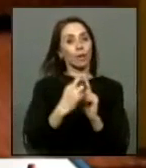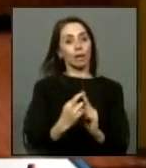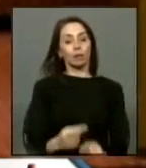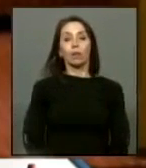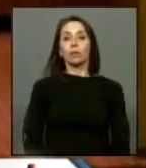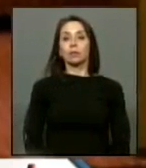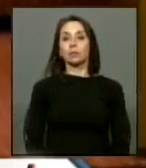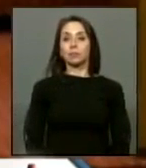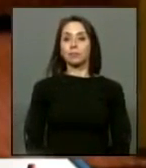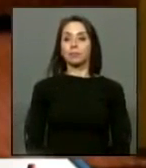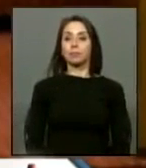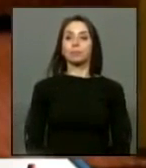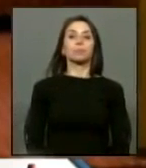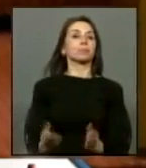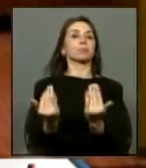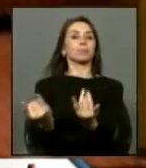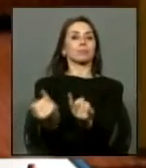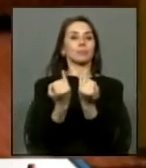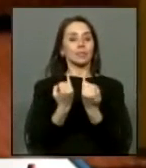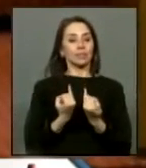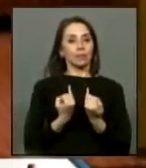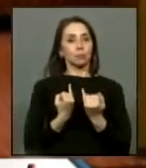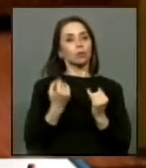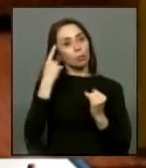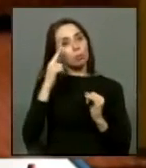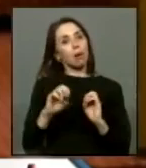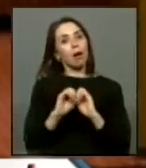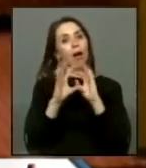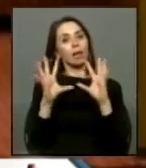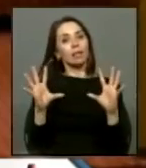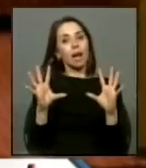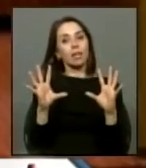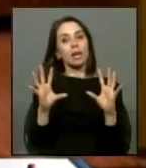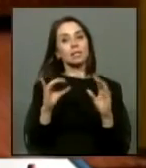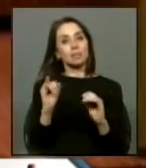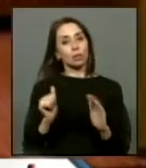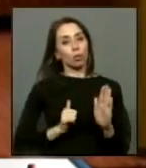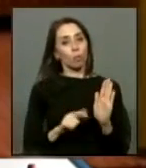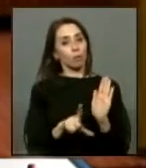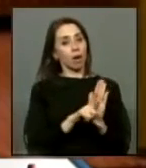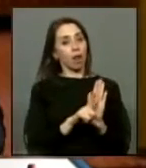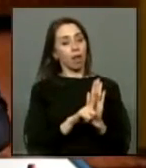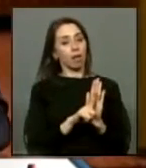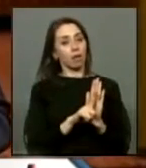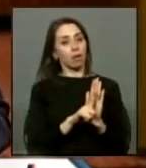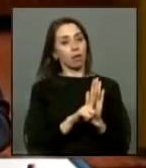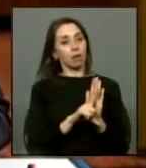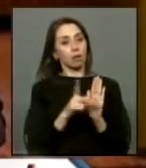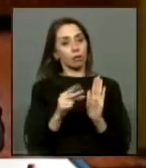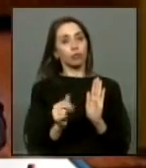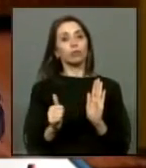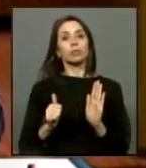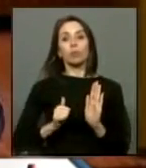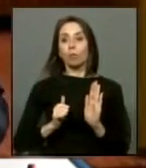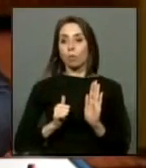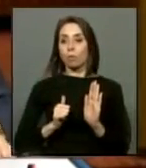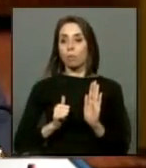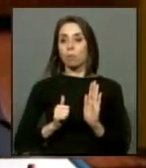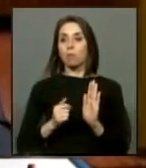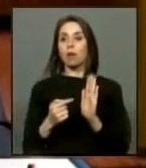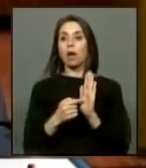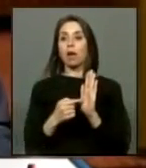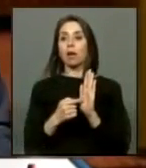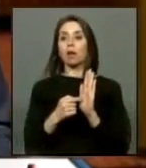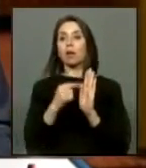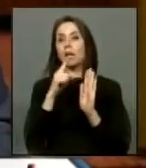Quiero esta información a objeto de clarificar su legalidad y si está conforme a las normas que regulan el uso de los